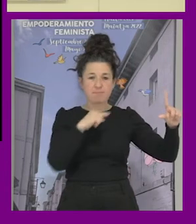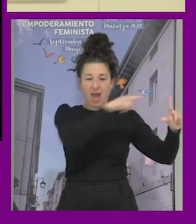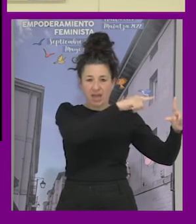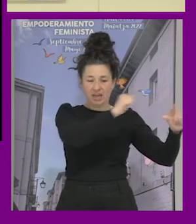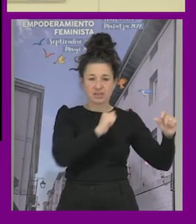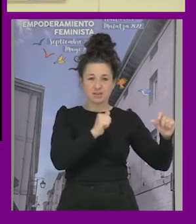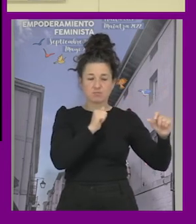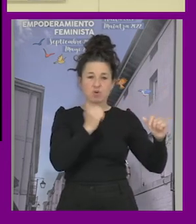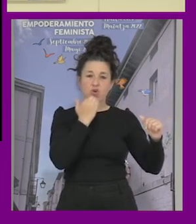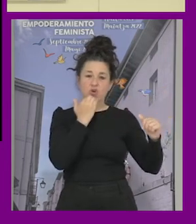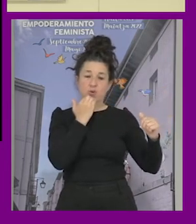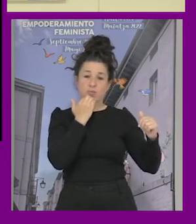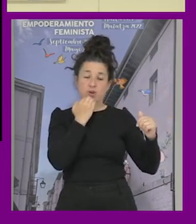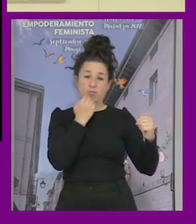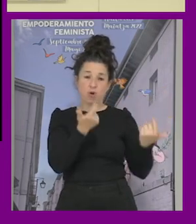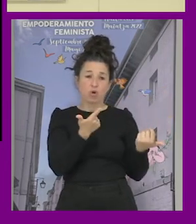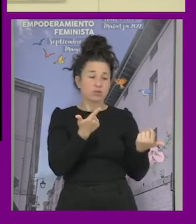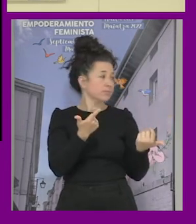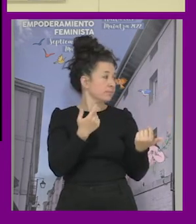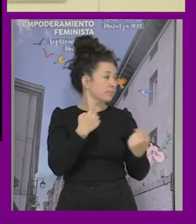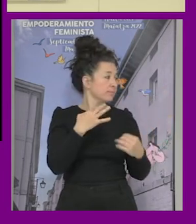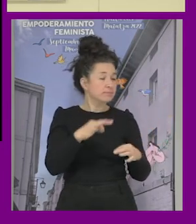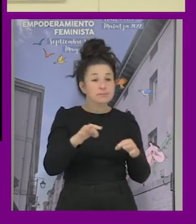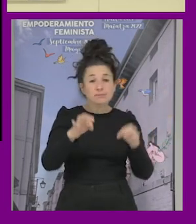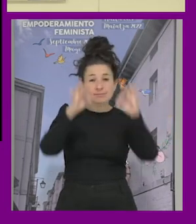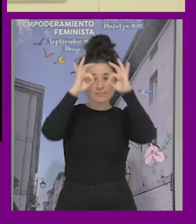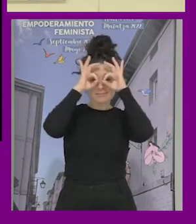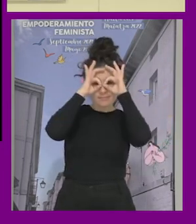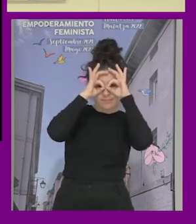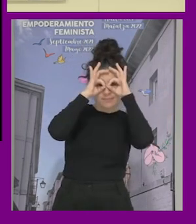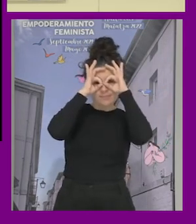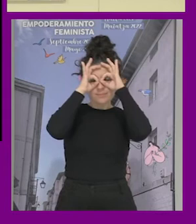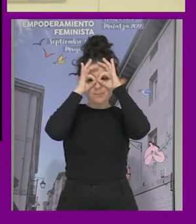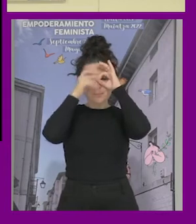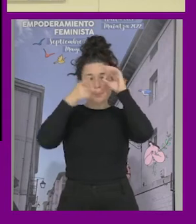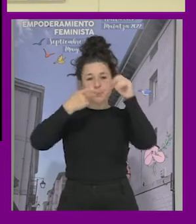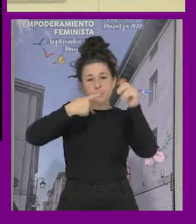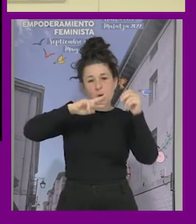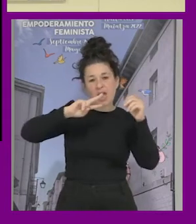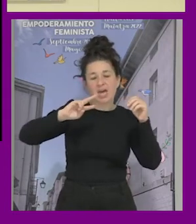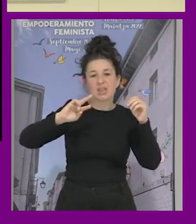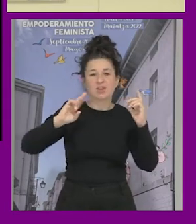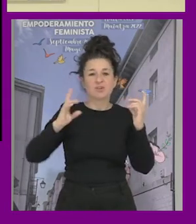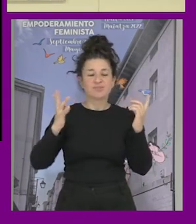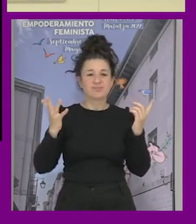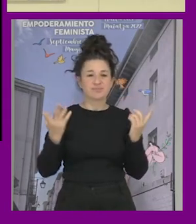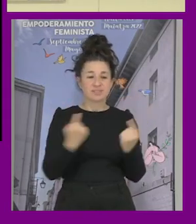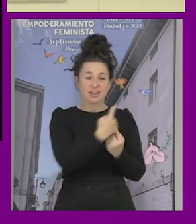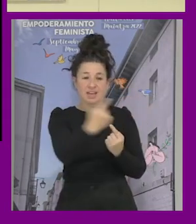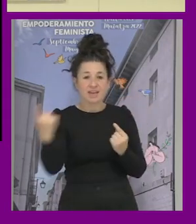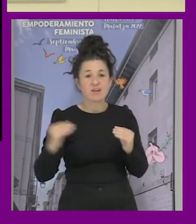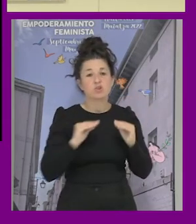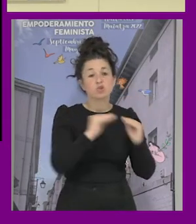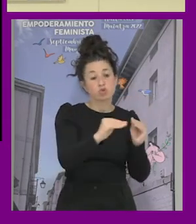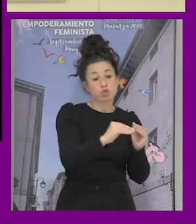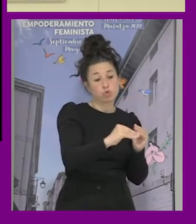metáfora de ponernos las las gafas violeta ¿no? como cada una se pone las gafas de su eje